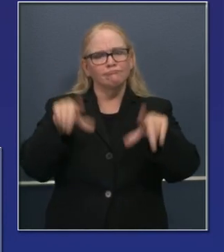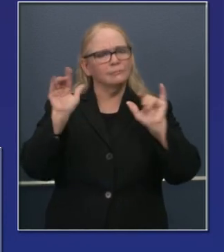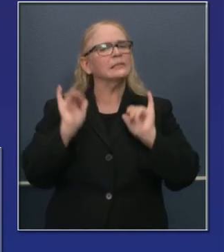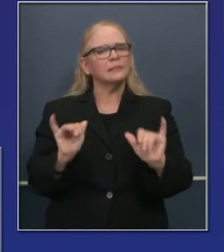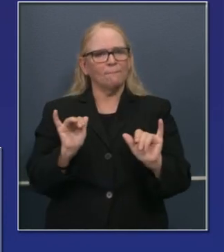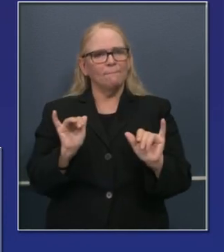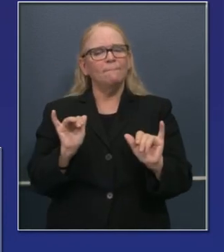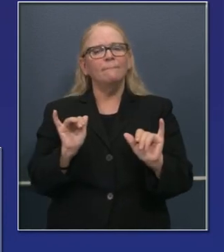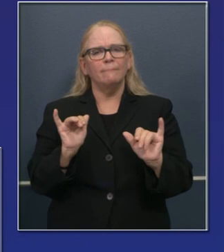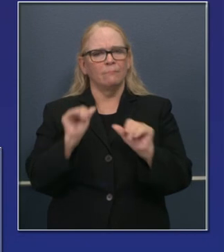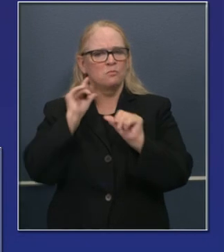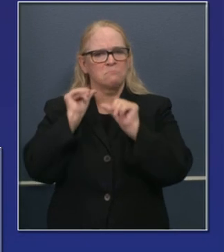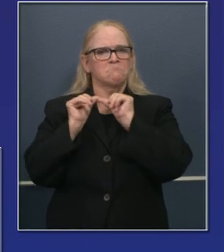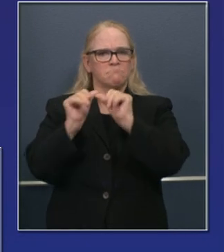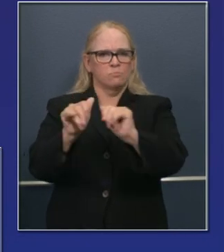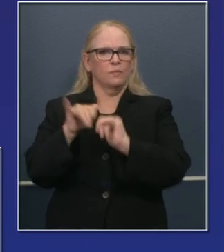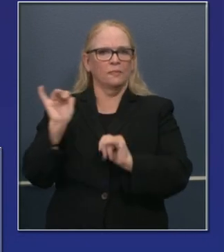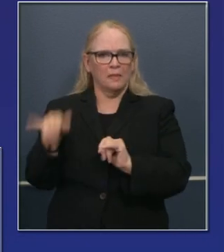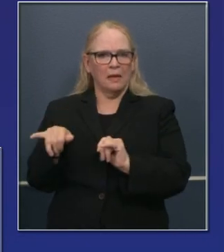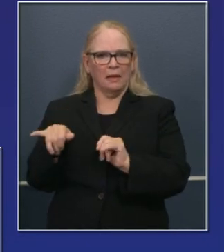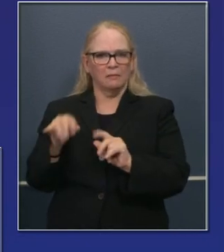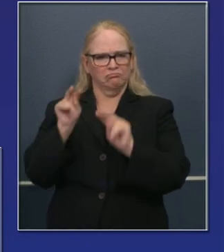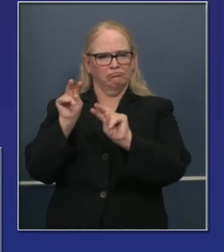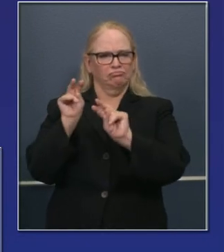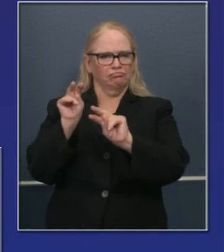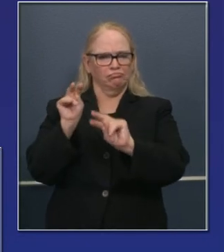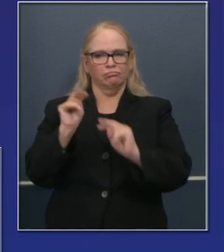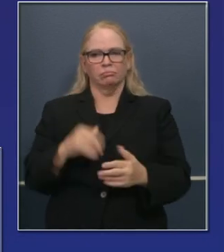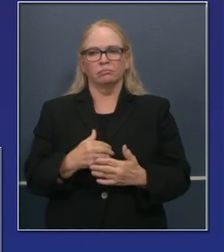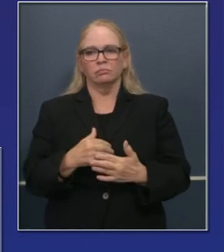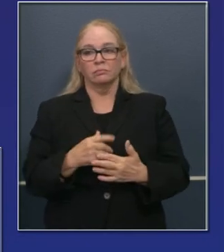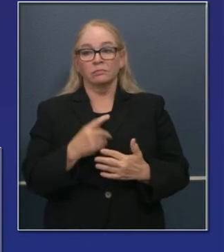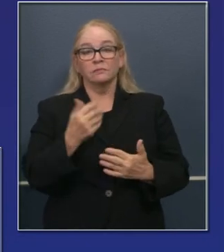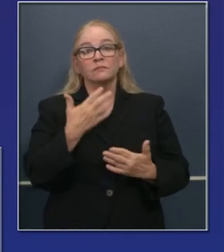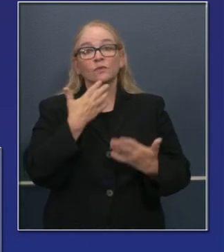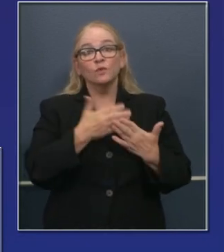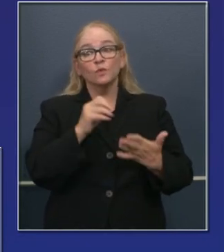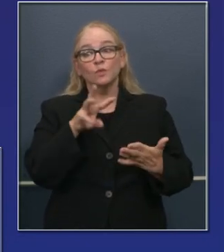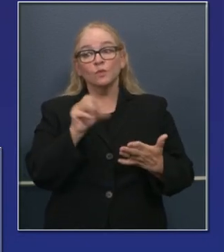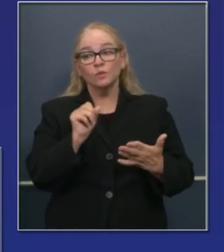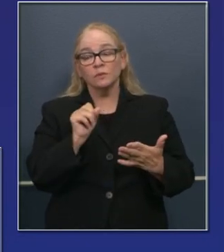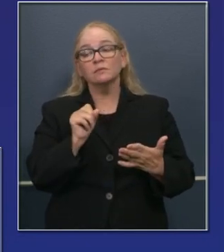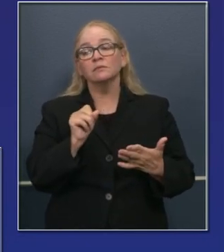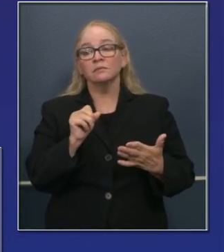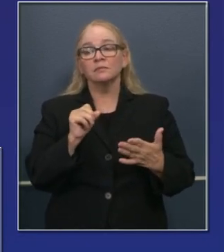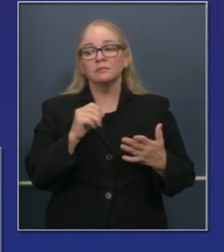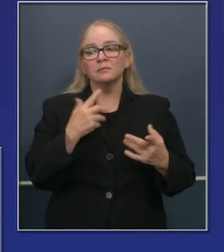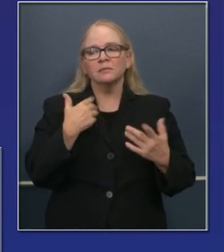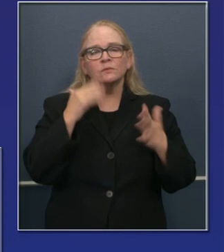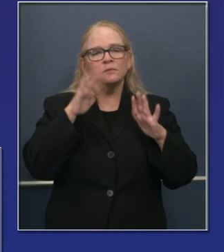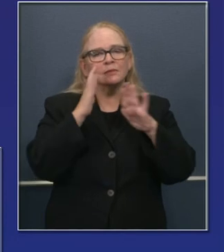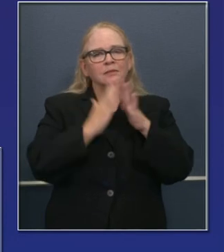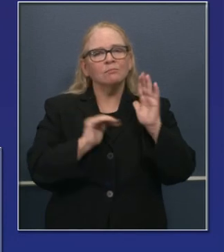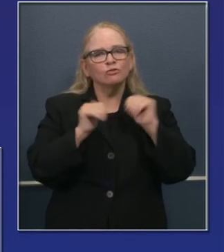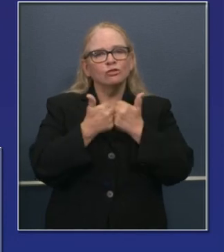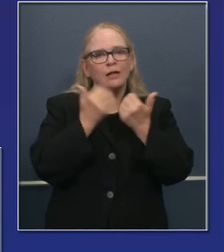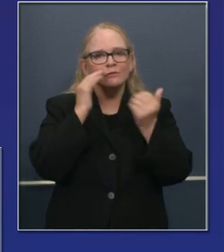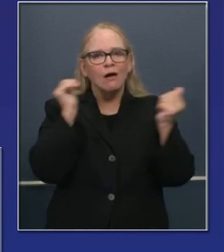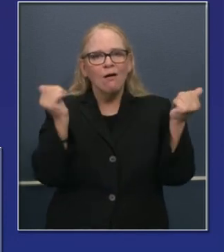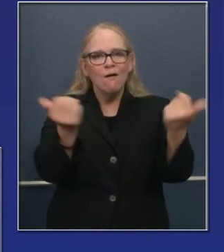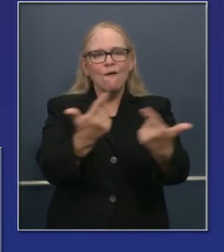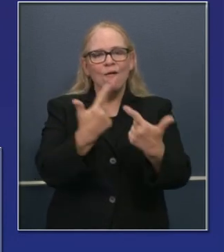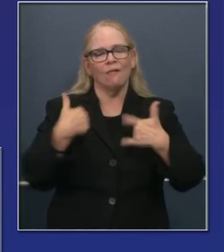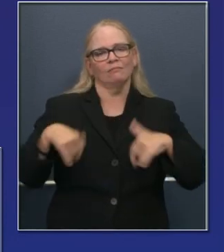Espero poder lograr más en ese espíritu, pero la buena noticia es que a pesar de lo difícil que han sido las últimas